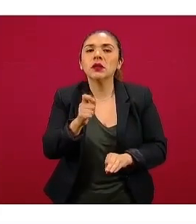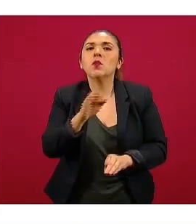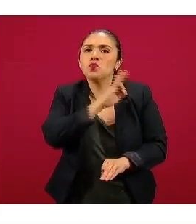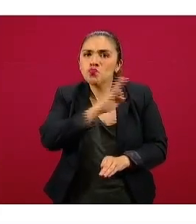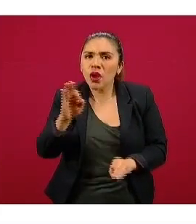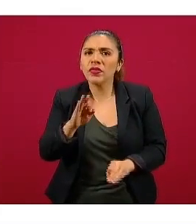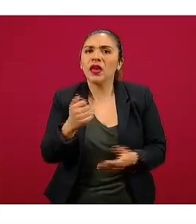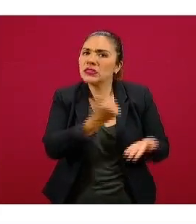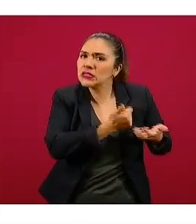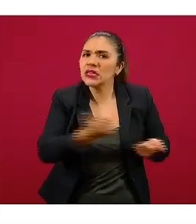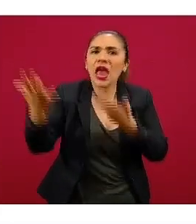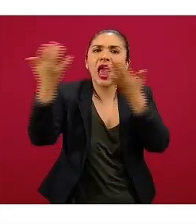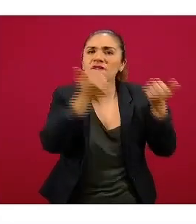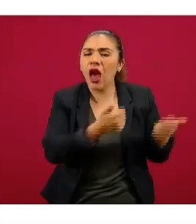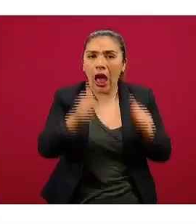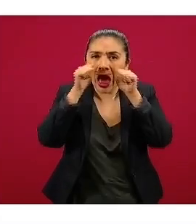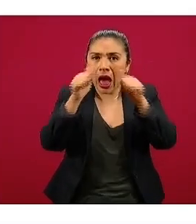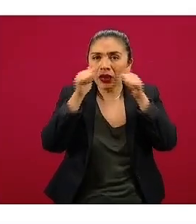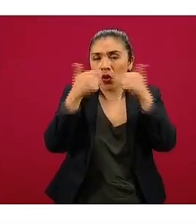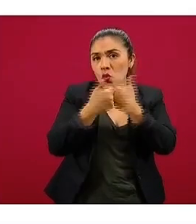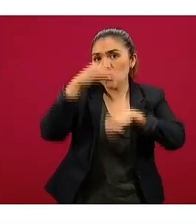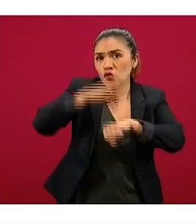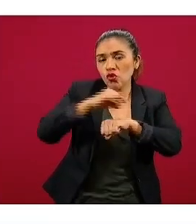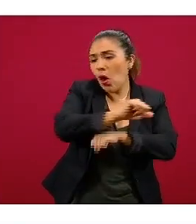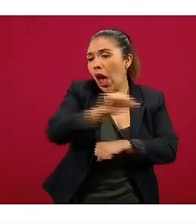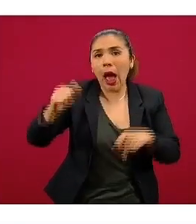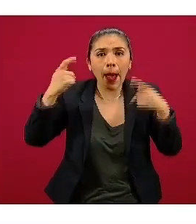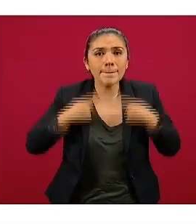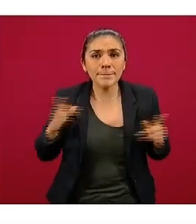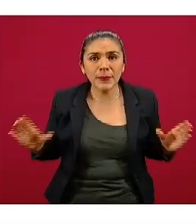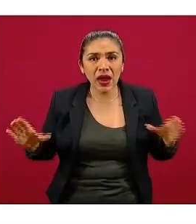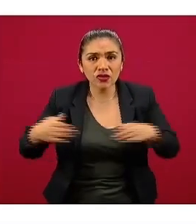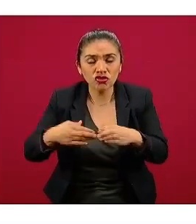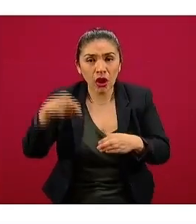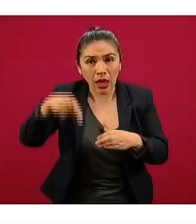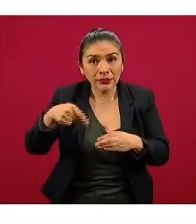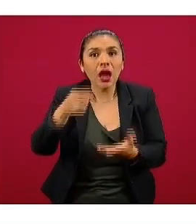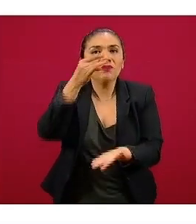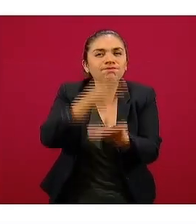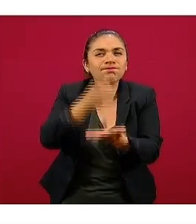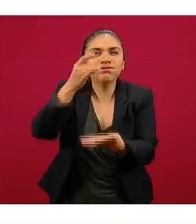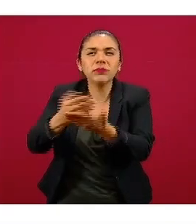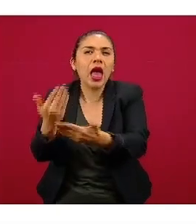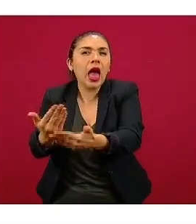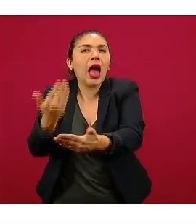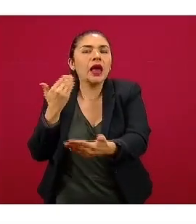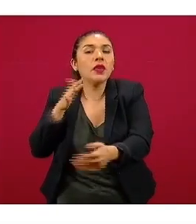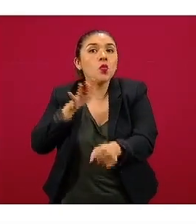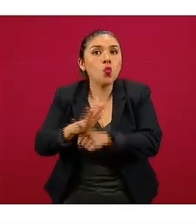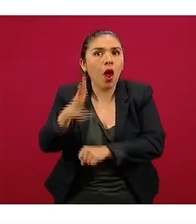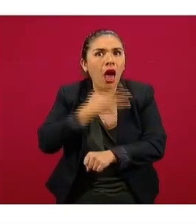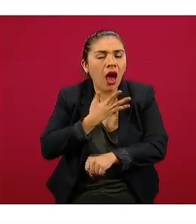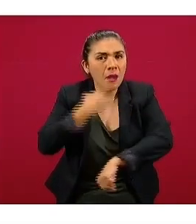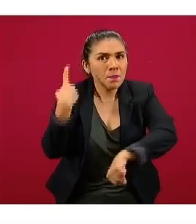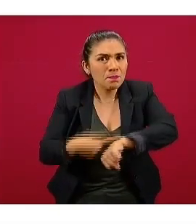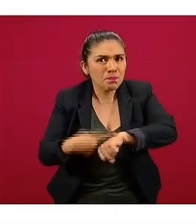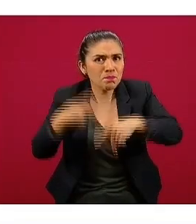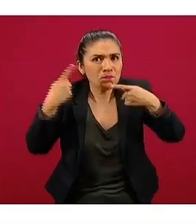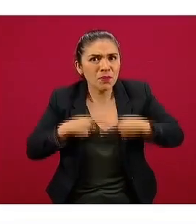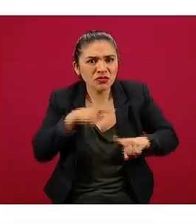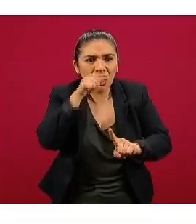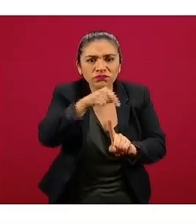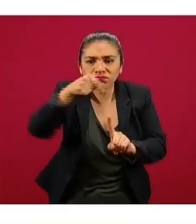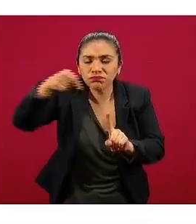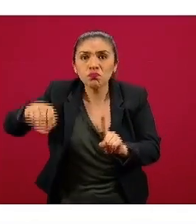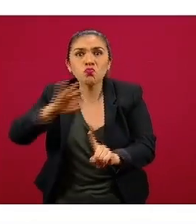acercar la atención médica a la comunidad, por lo tanto, detectar de manera más oportuna la presencia de personas con